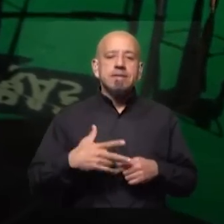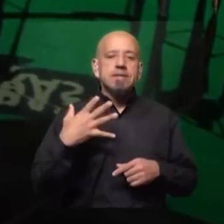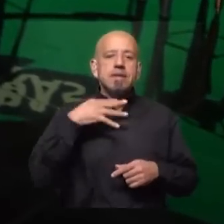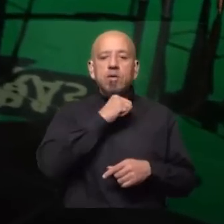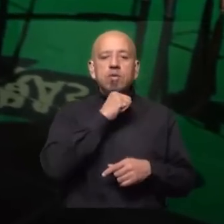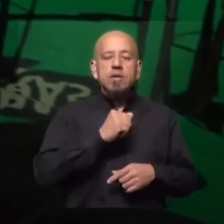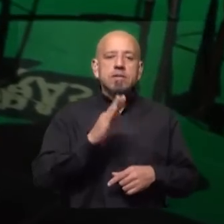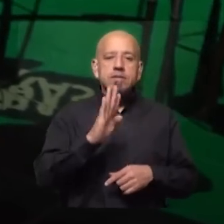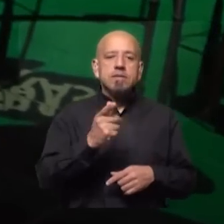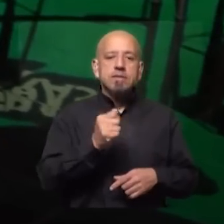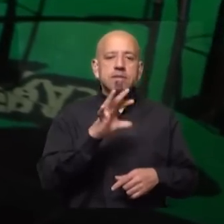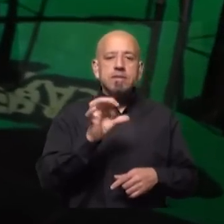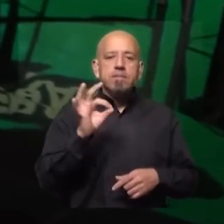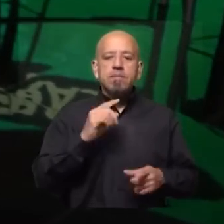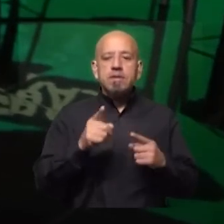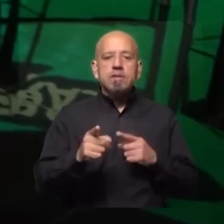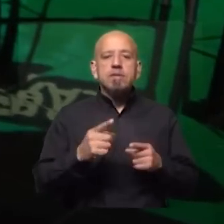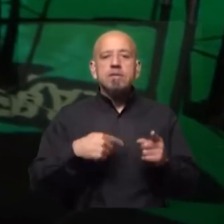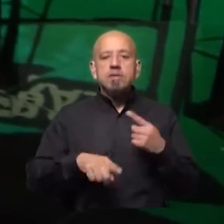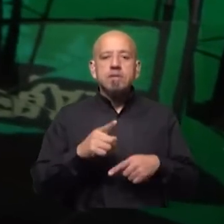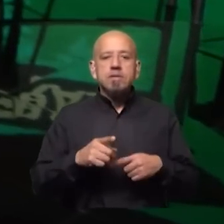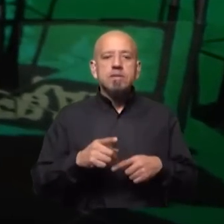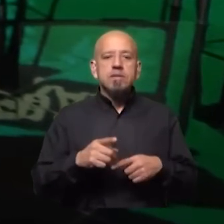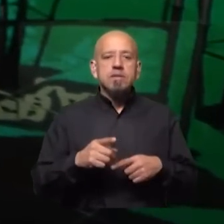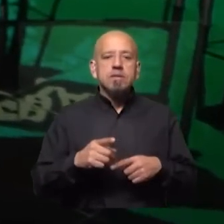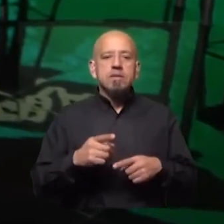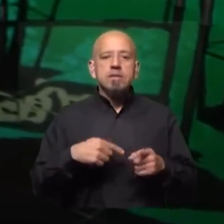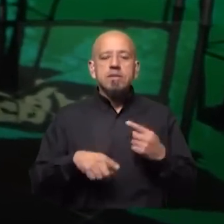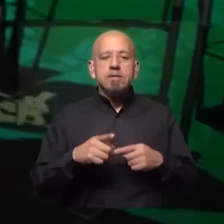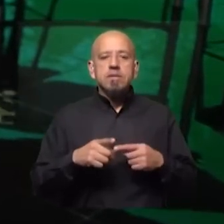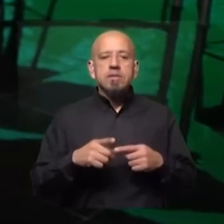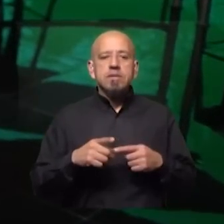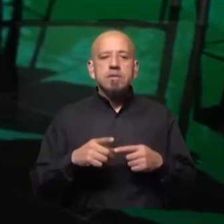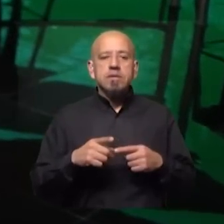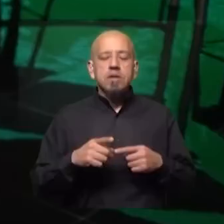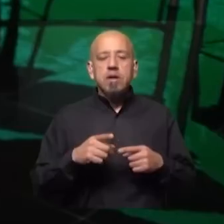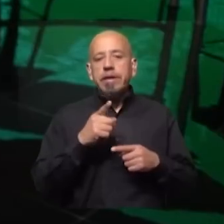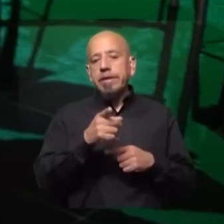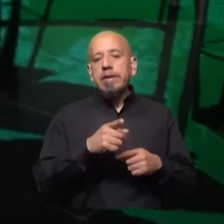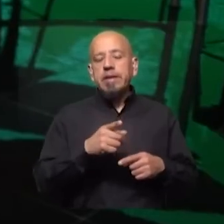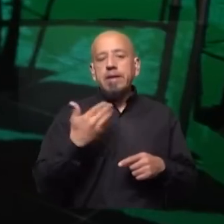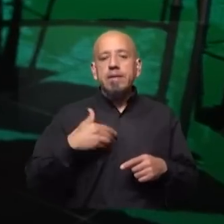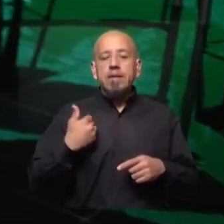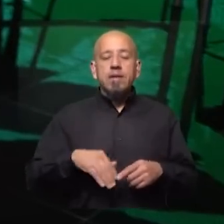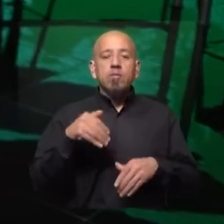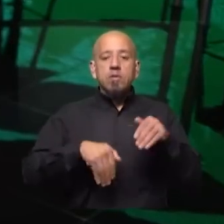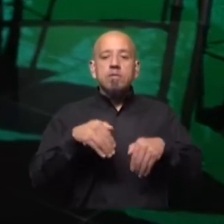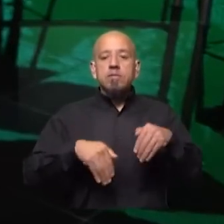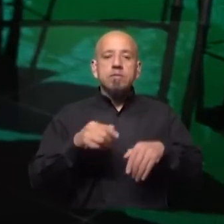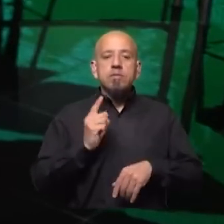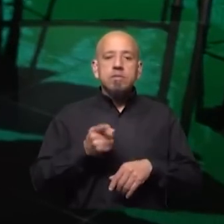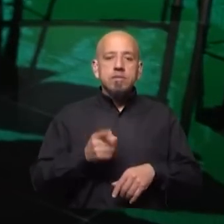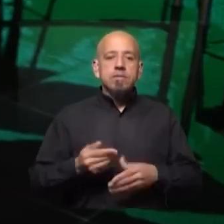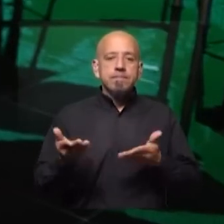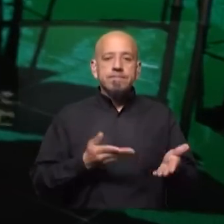las PASO las primarias abiertas simultáneas y obligatorias elecciones claves en el país vecino y para hablar de este tema que